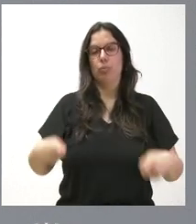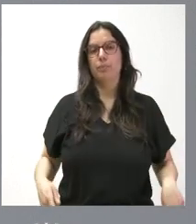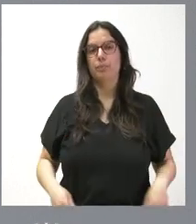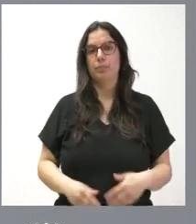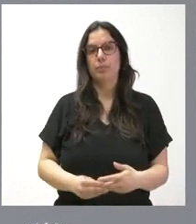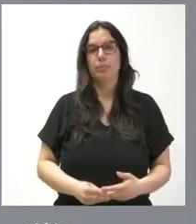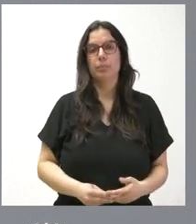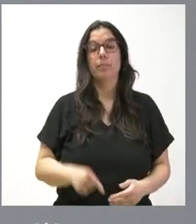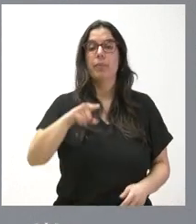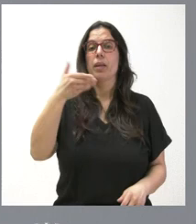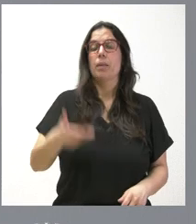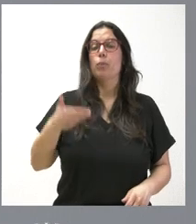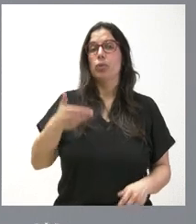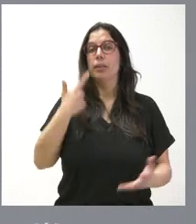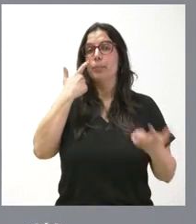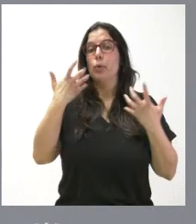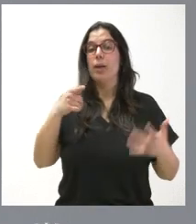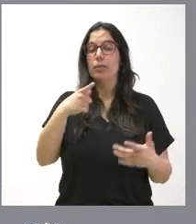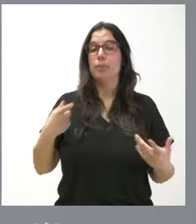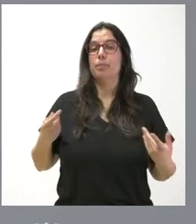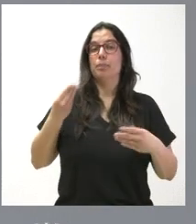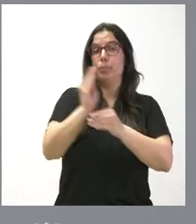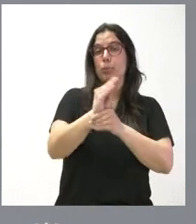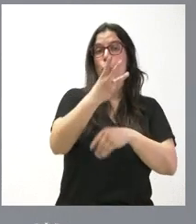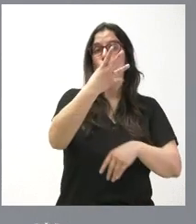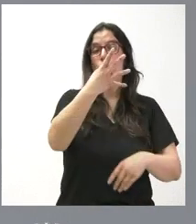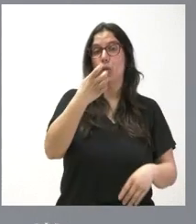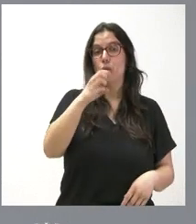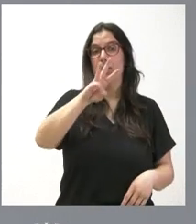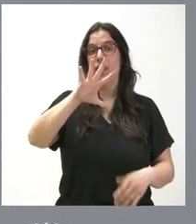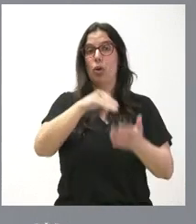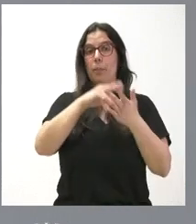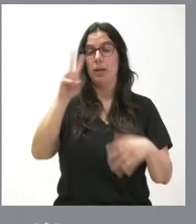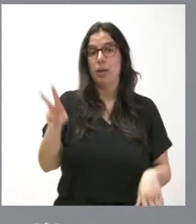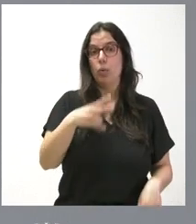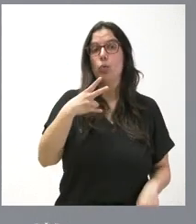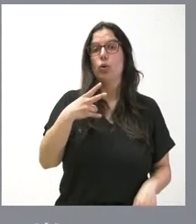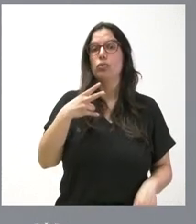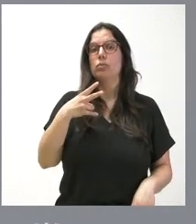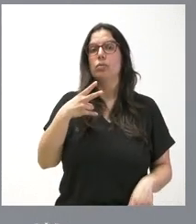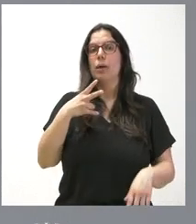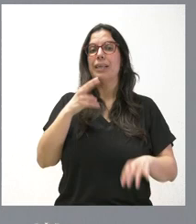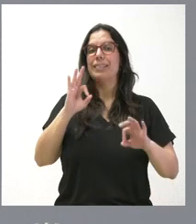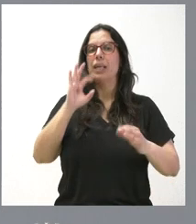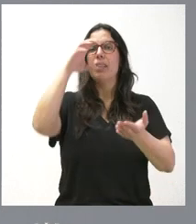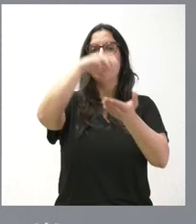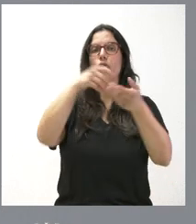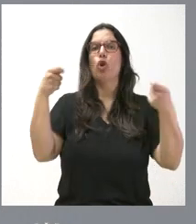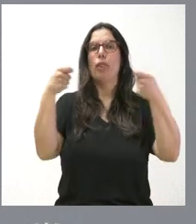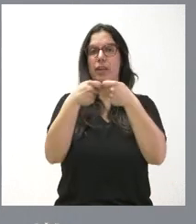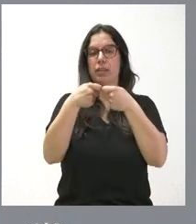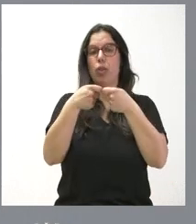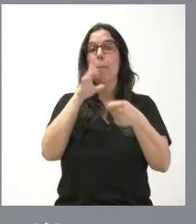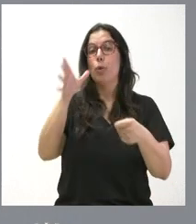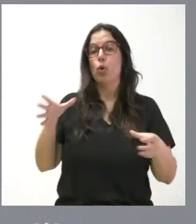Aquí es importante señalar que esta aportación de 435.000 euros se dirige a los centros concertados porque